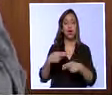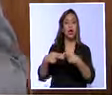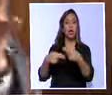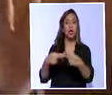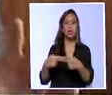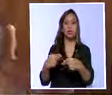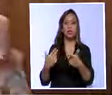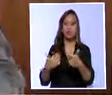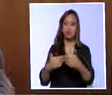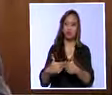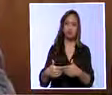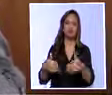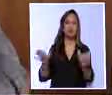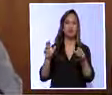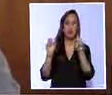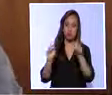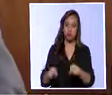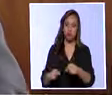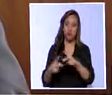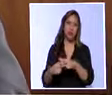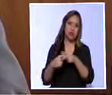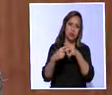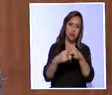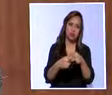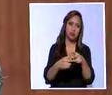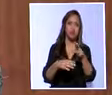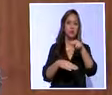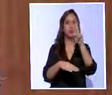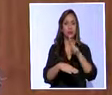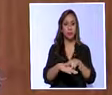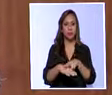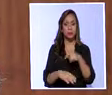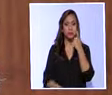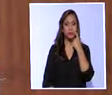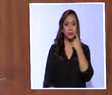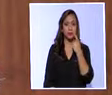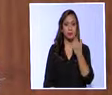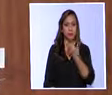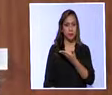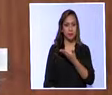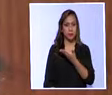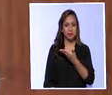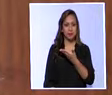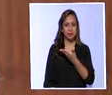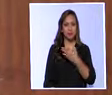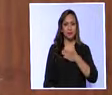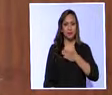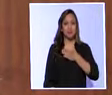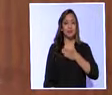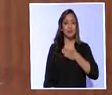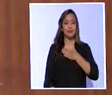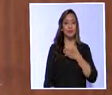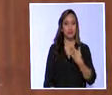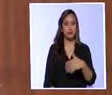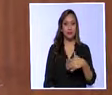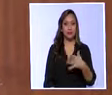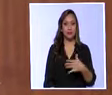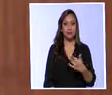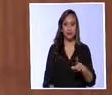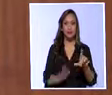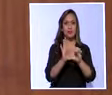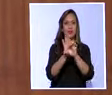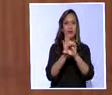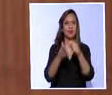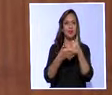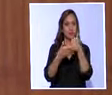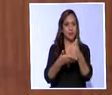sean rehabilitados para operar en el Sistema Financiero Nacional. Mi papi se enteró de que ya nos iban a, ya había una ley que